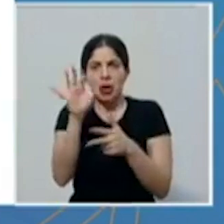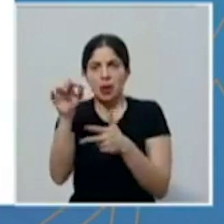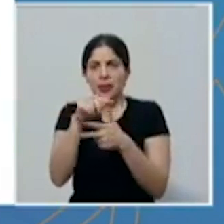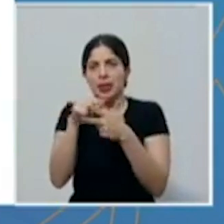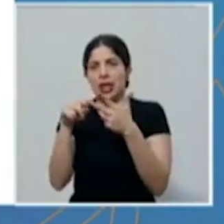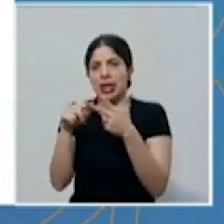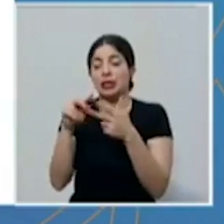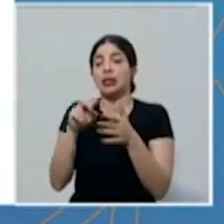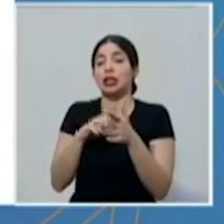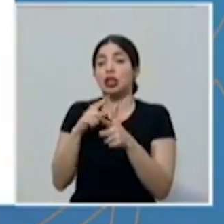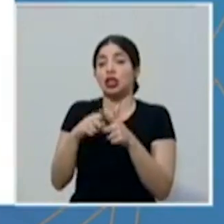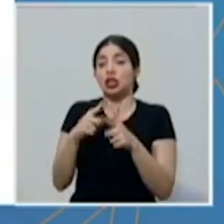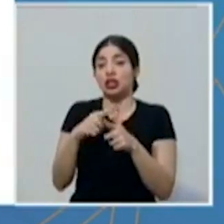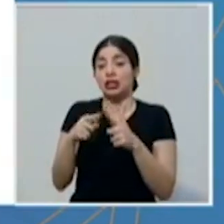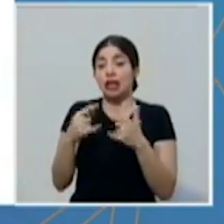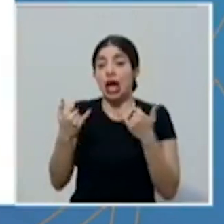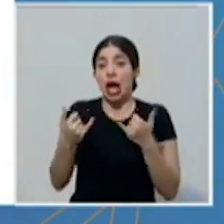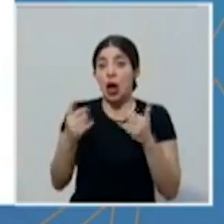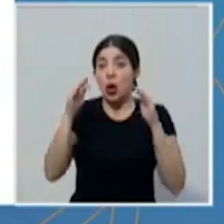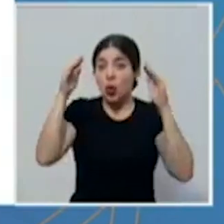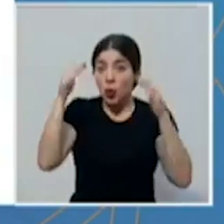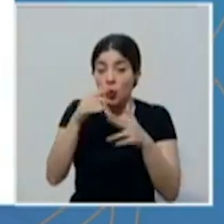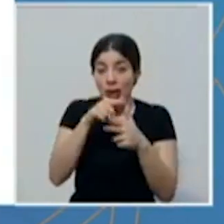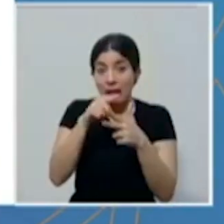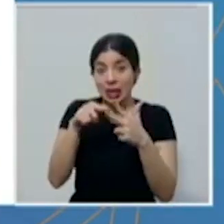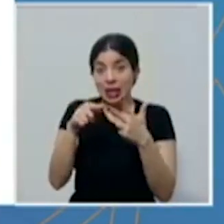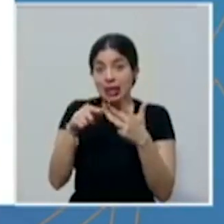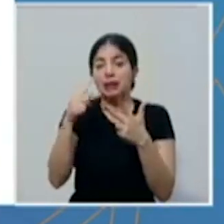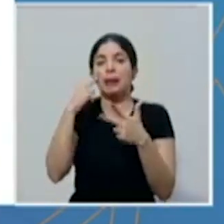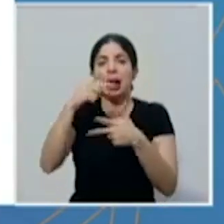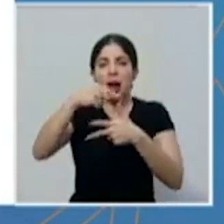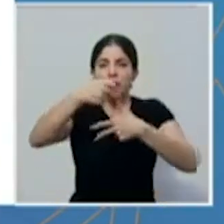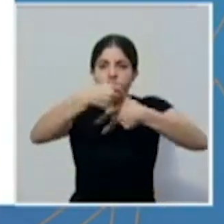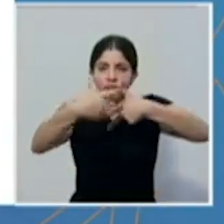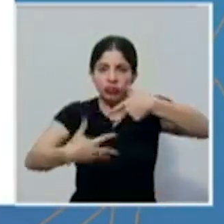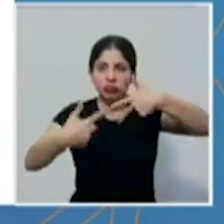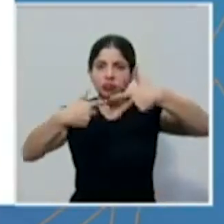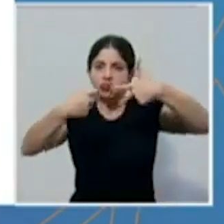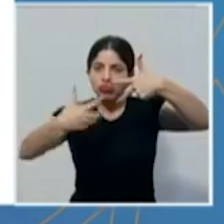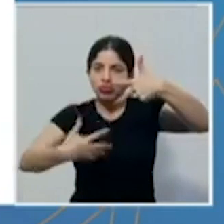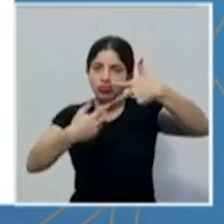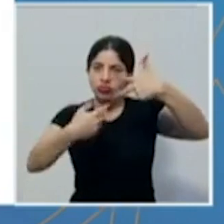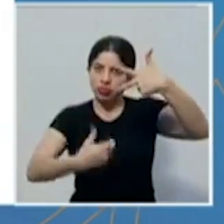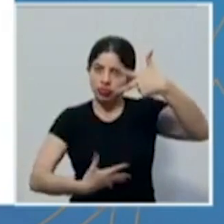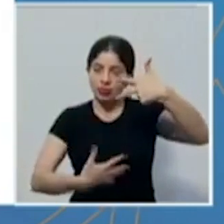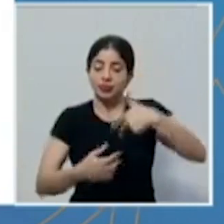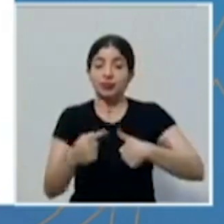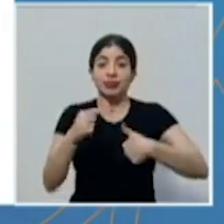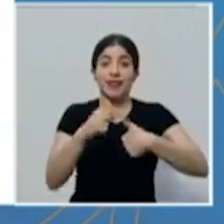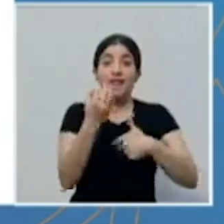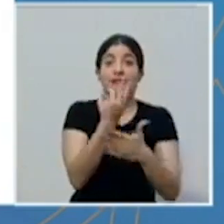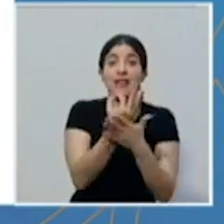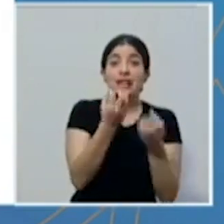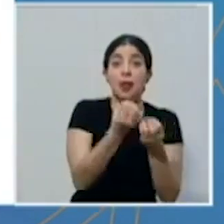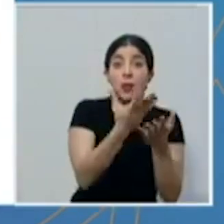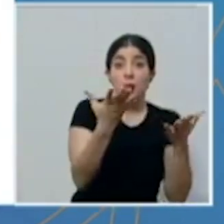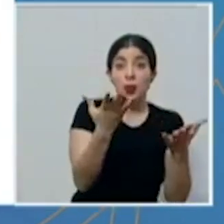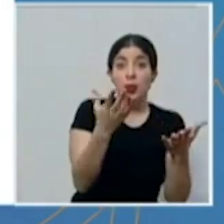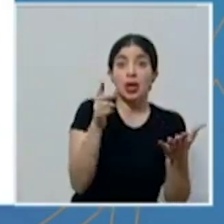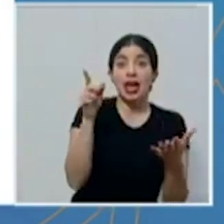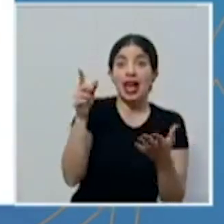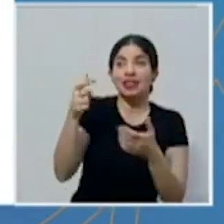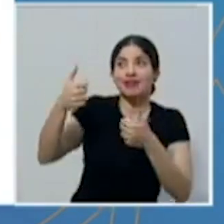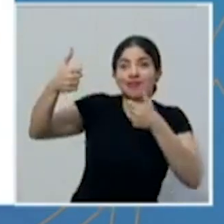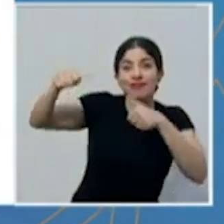enfocarnos en estas tres para ampliarlos. En el caso de finanzas públicas y acuerdo con el Fondo Monetario Internacional,